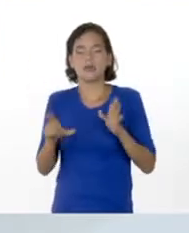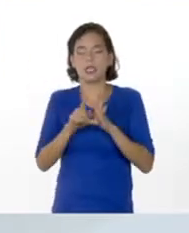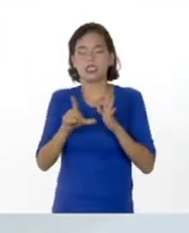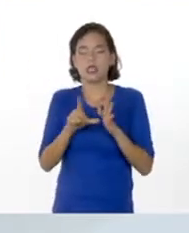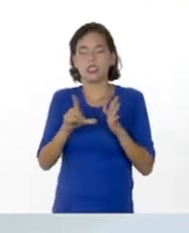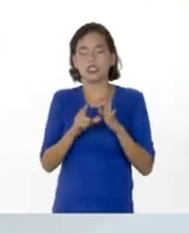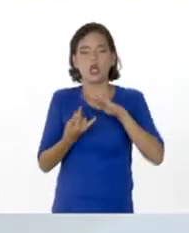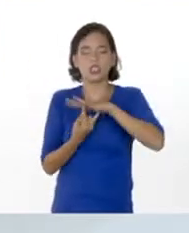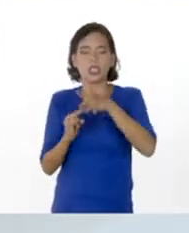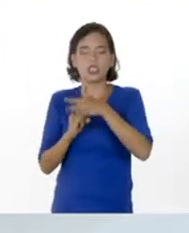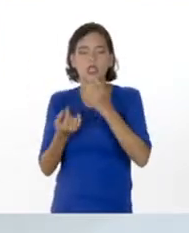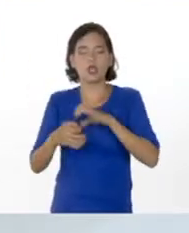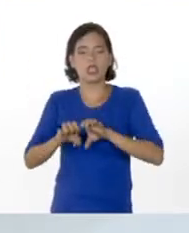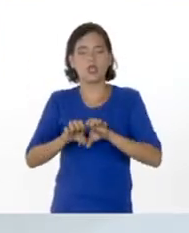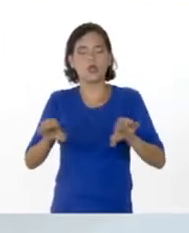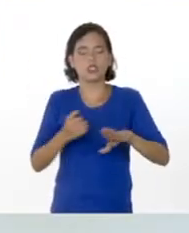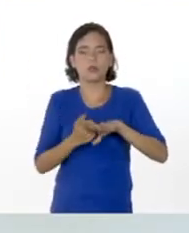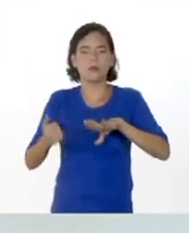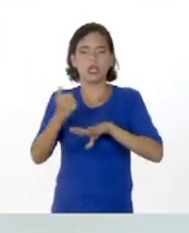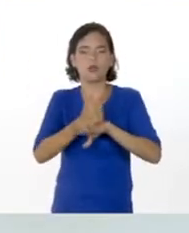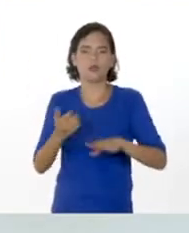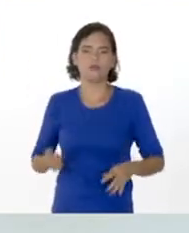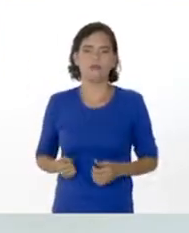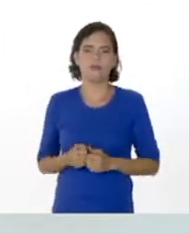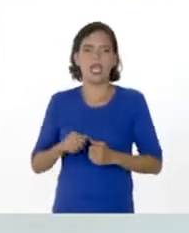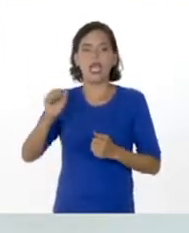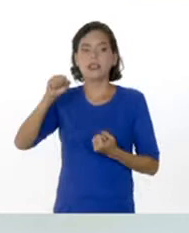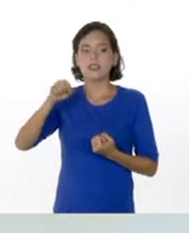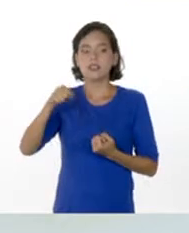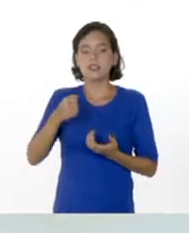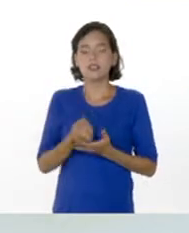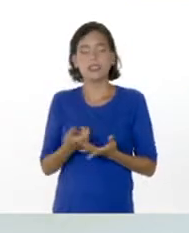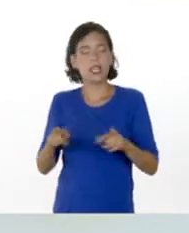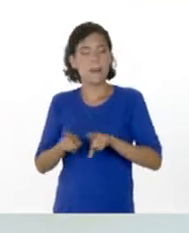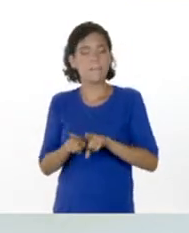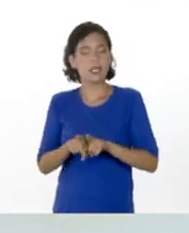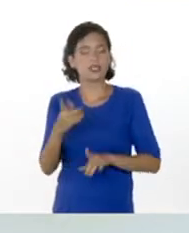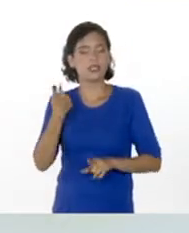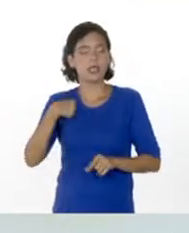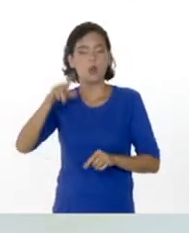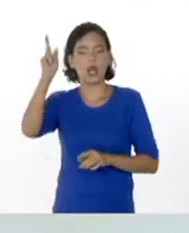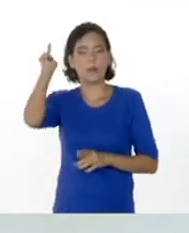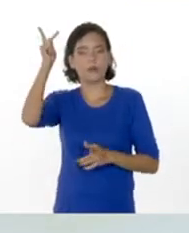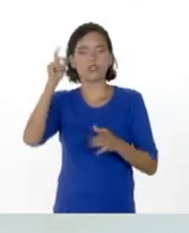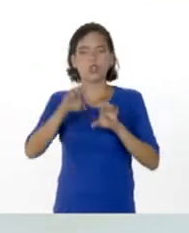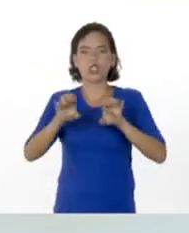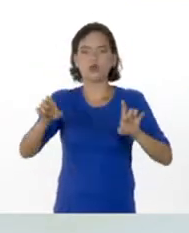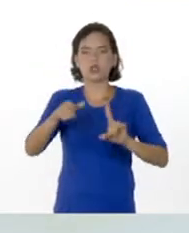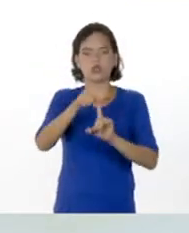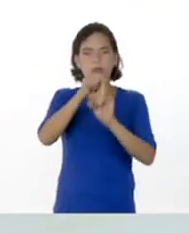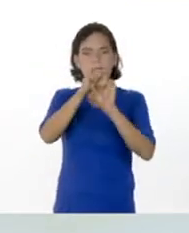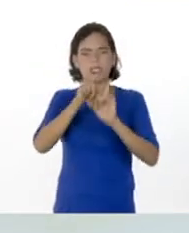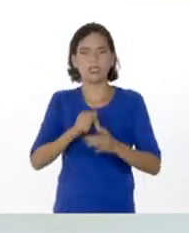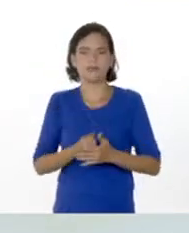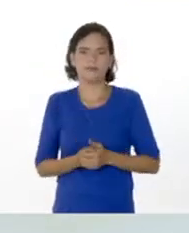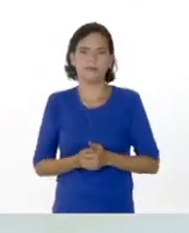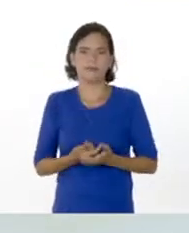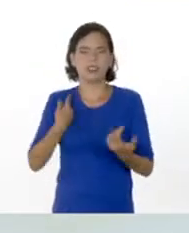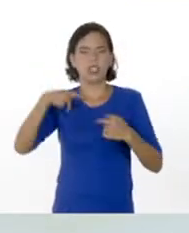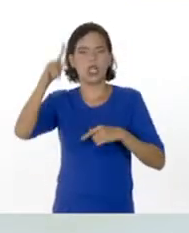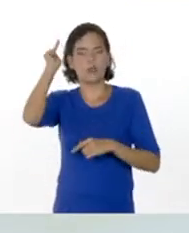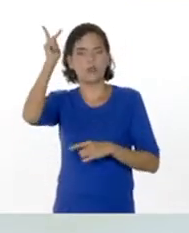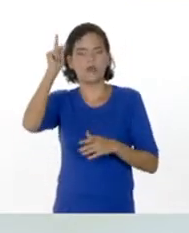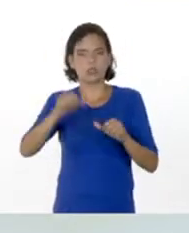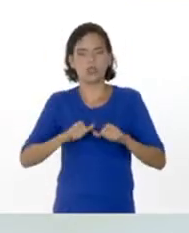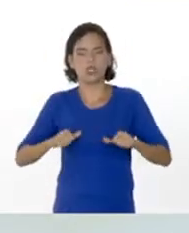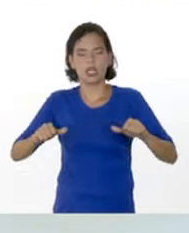media técnica y a la modalidad de educación para adultos. Así es Minangeli, también tendremos a las profesoras de la modalidad educación especial y a los profesores